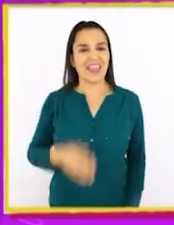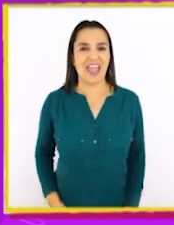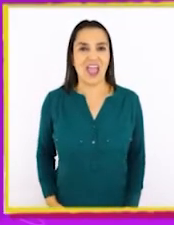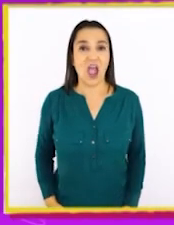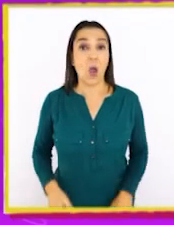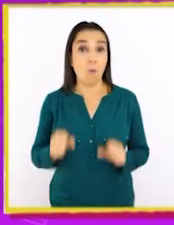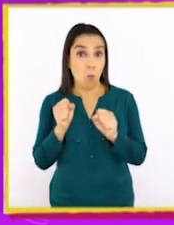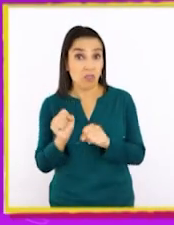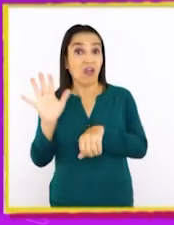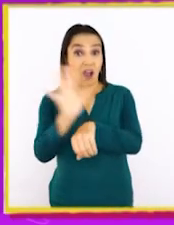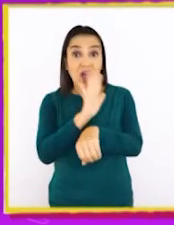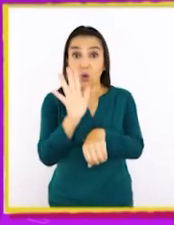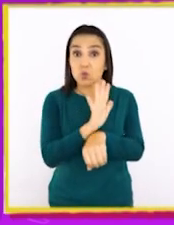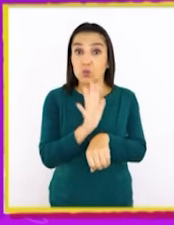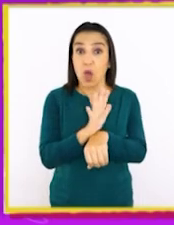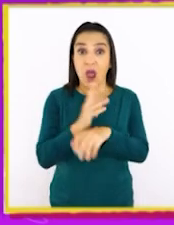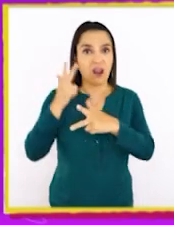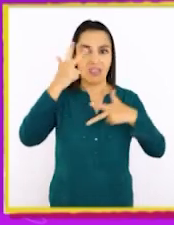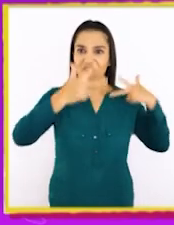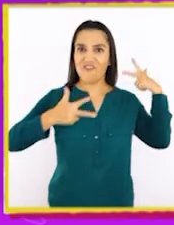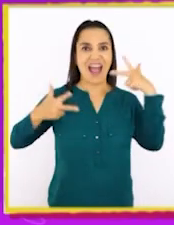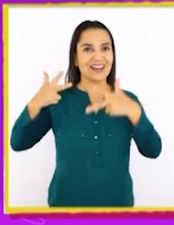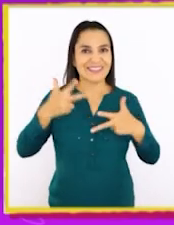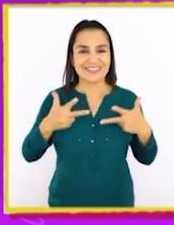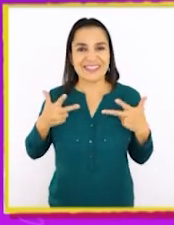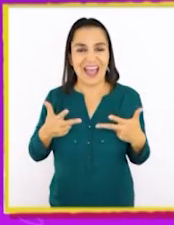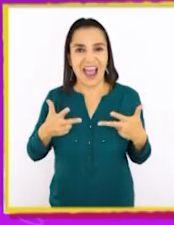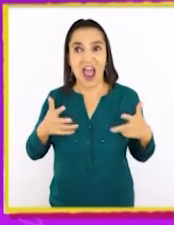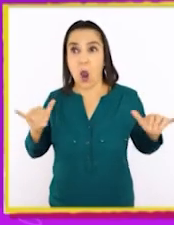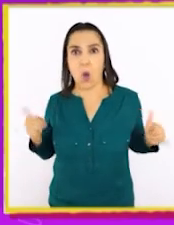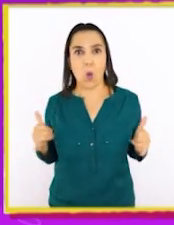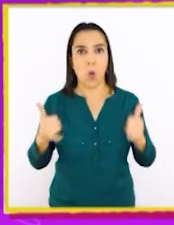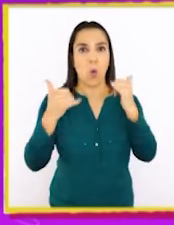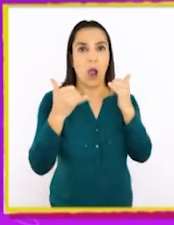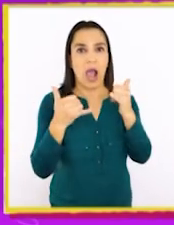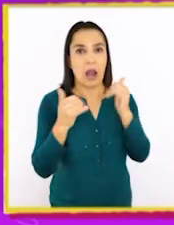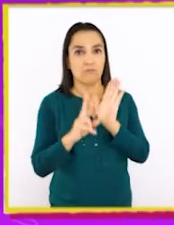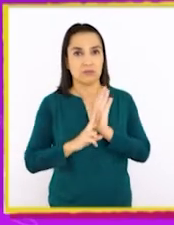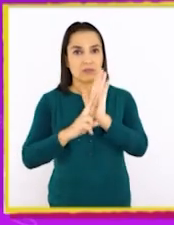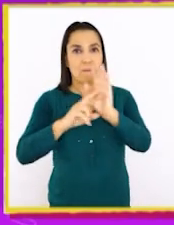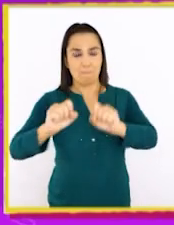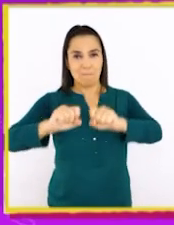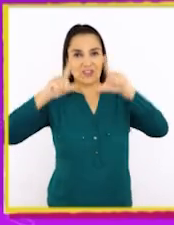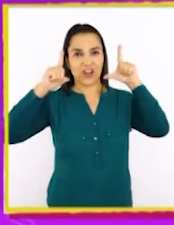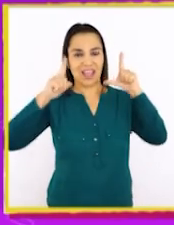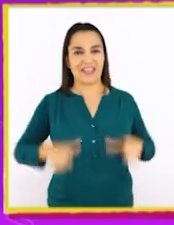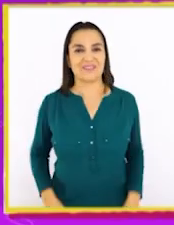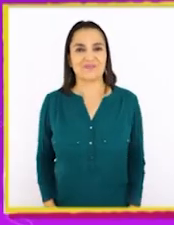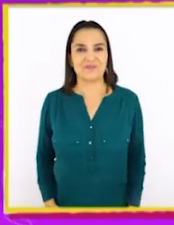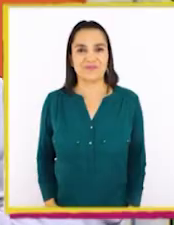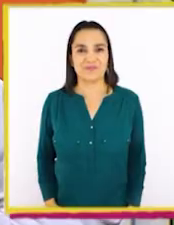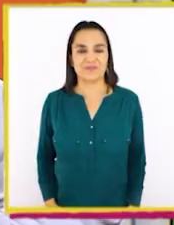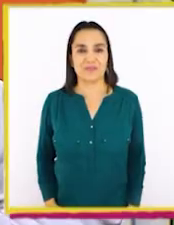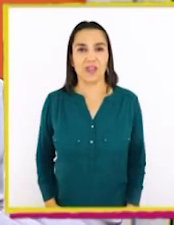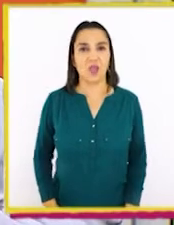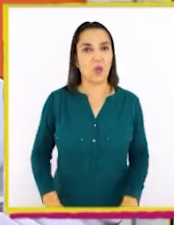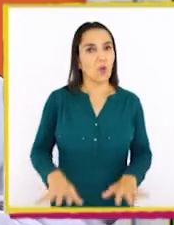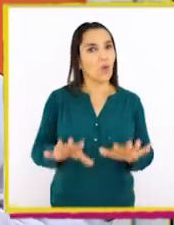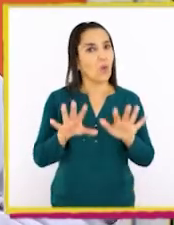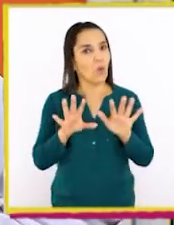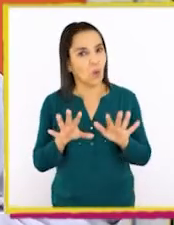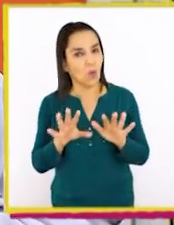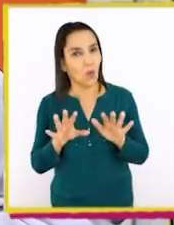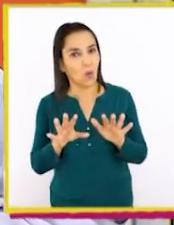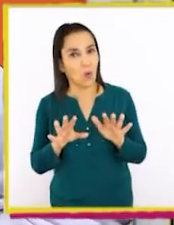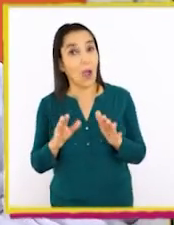Podrían actuar las historias, disfrazarse, jugar a ser los personajes. ¡Ey! ¿Y qué